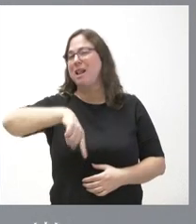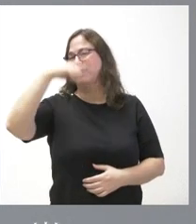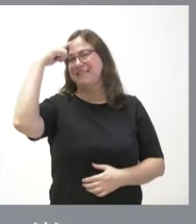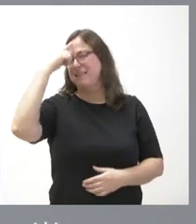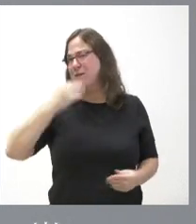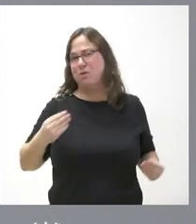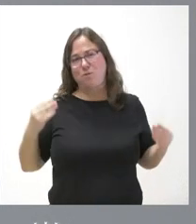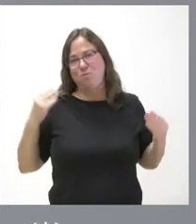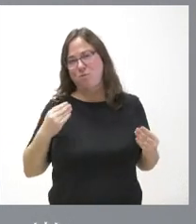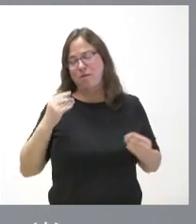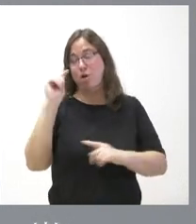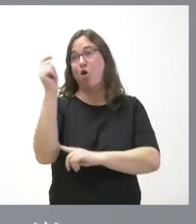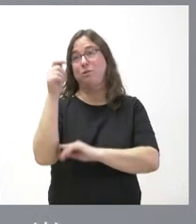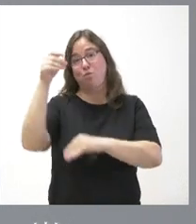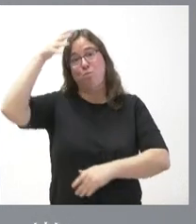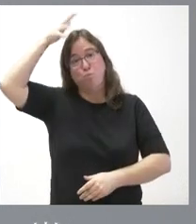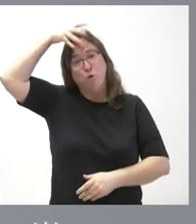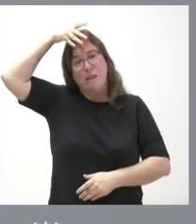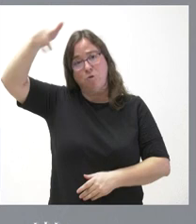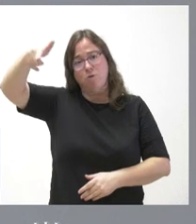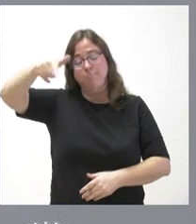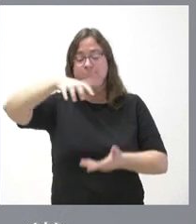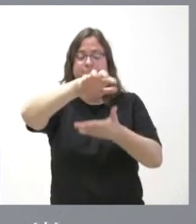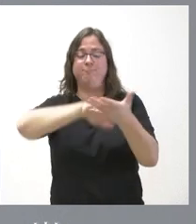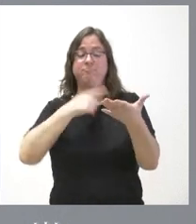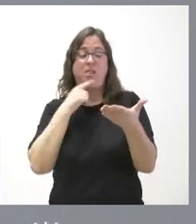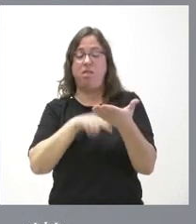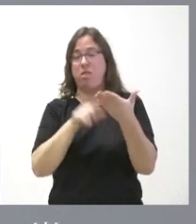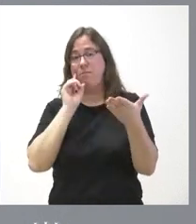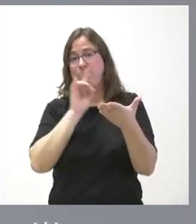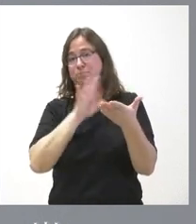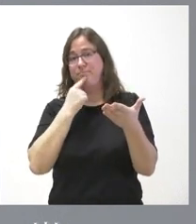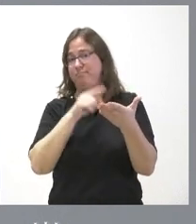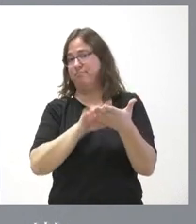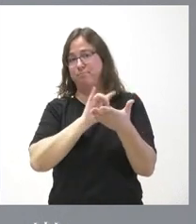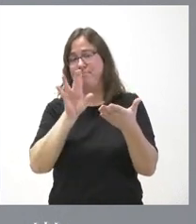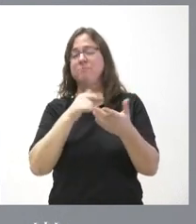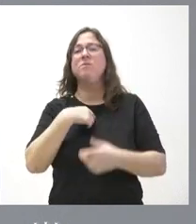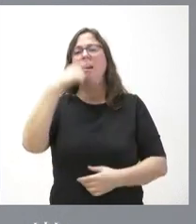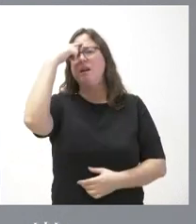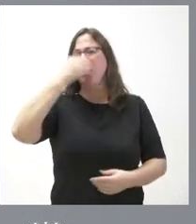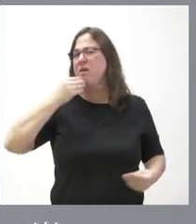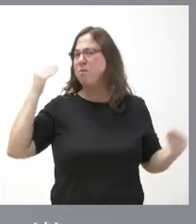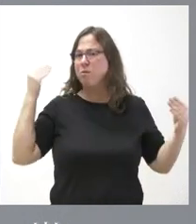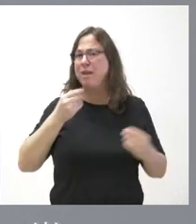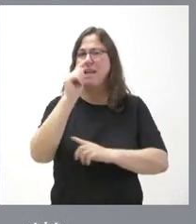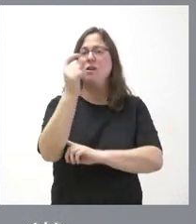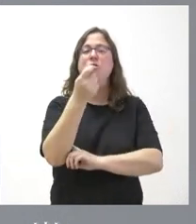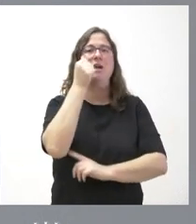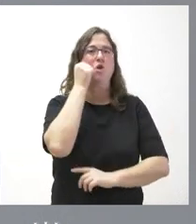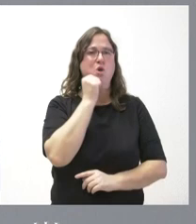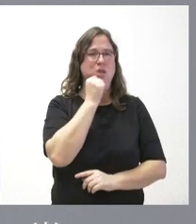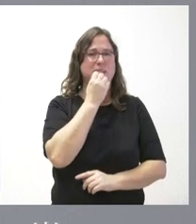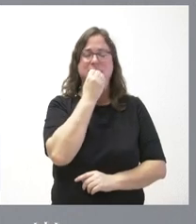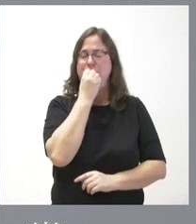lo que ha conseguido Puigdemont, lo pone en el documento. Sabemos muy bien lo que ha conseguido Pedro Sánchez, que es lo